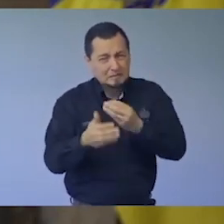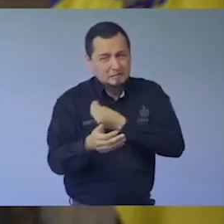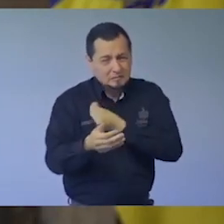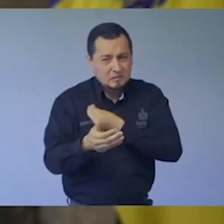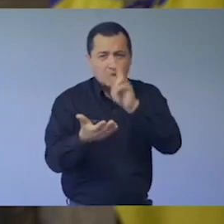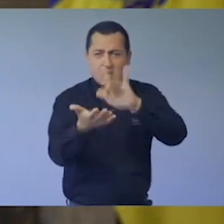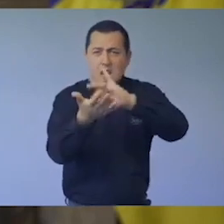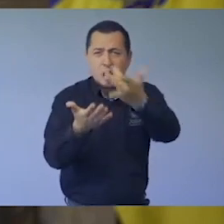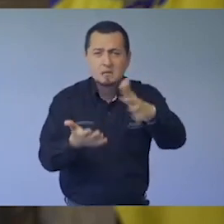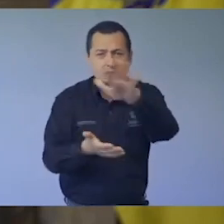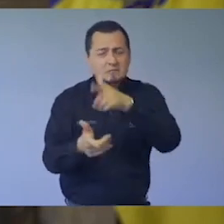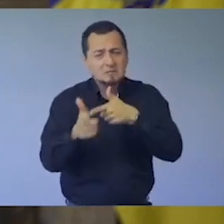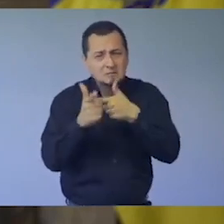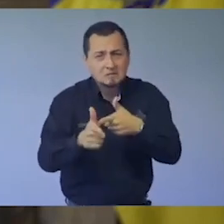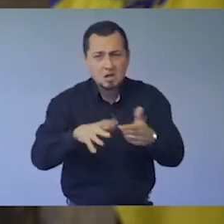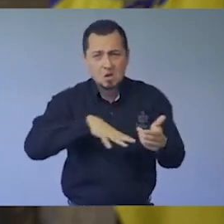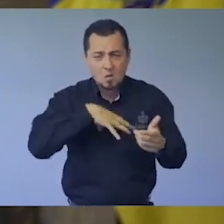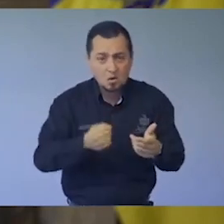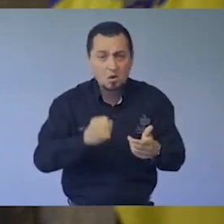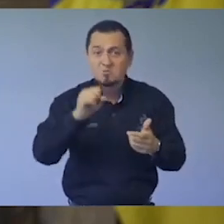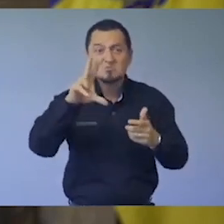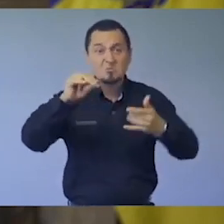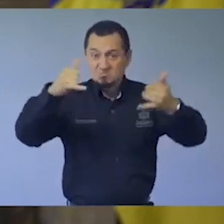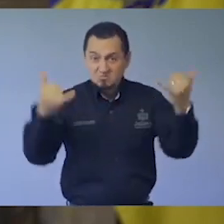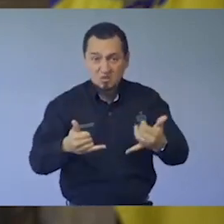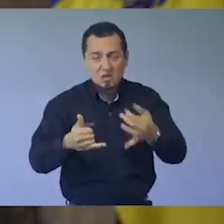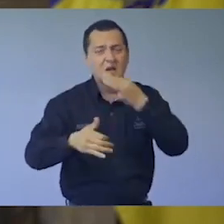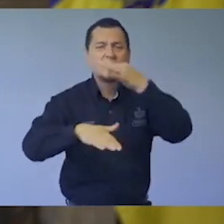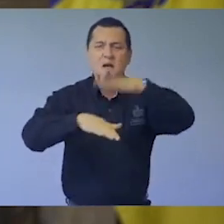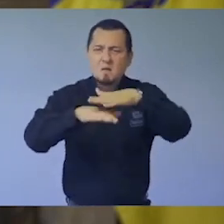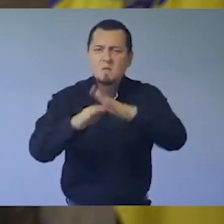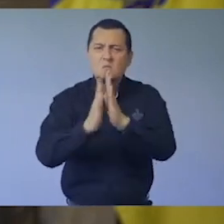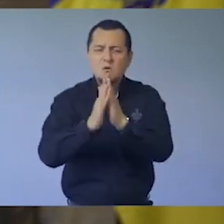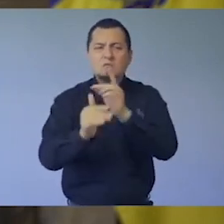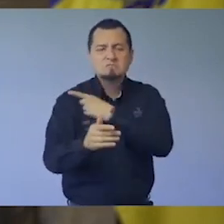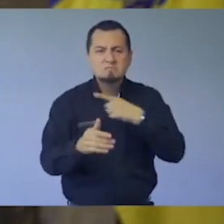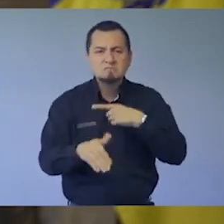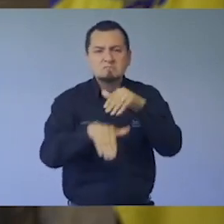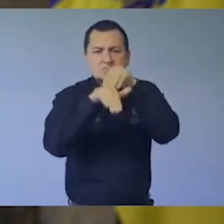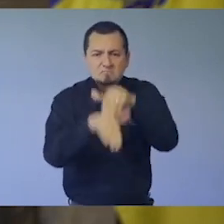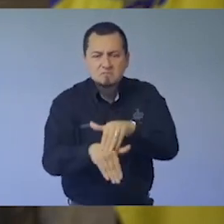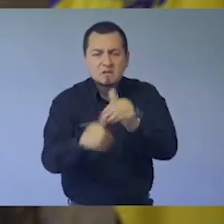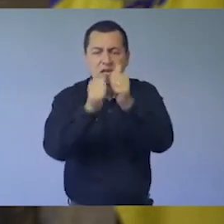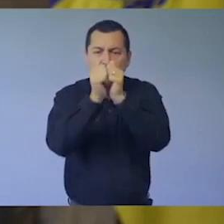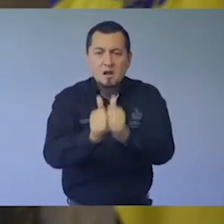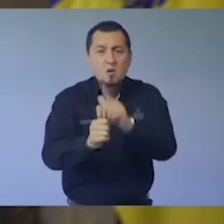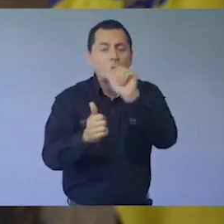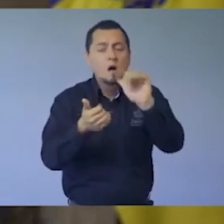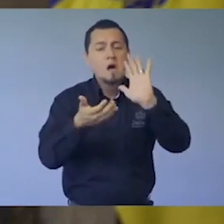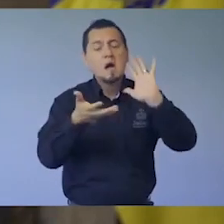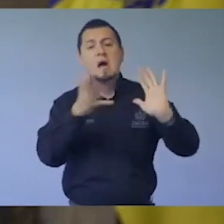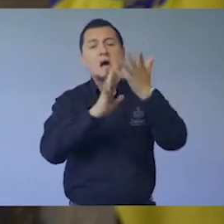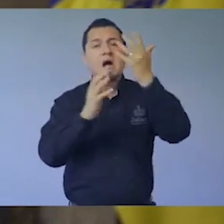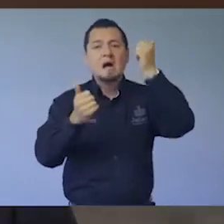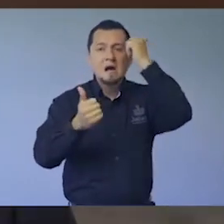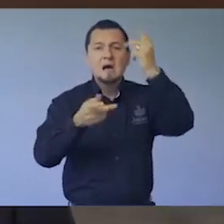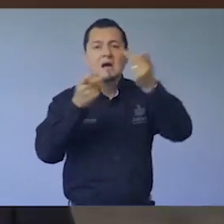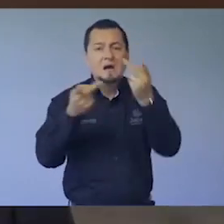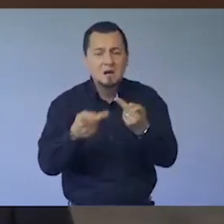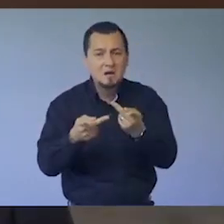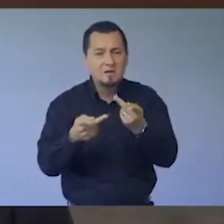casas, gracias de todo corazón. A los que no lo han hecho, les digo que están a tiempo de corregir y evitar que el daño sea irreparable.